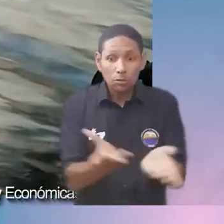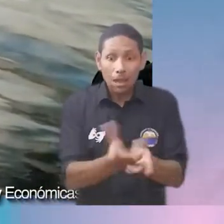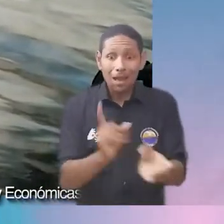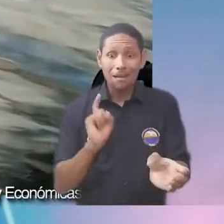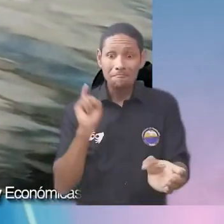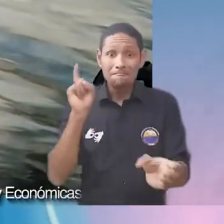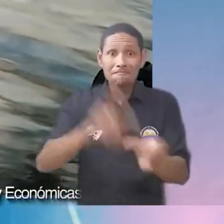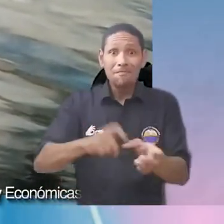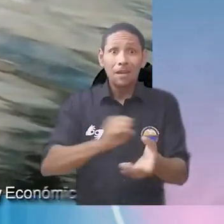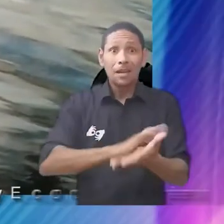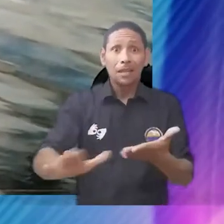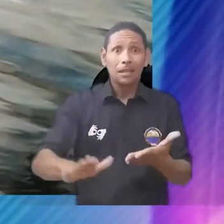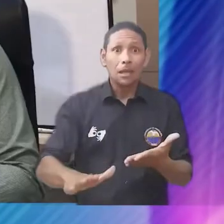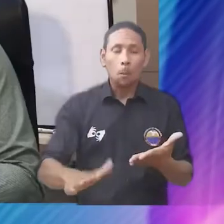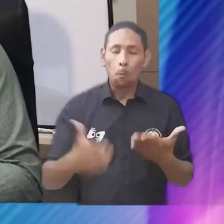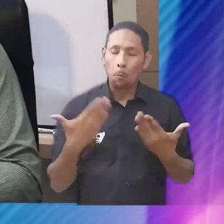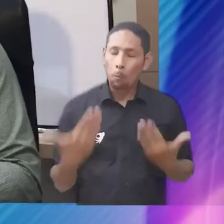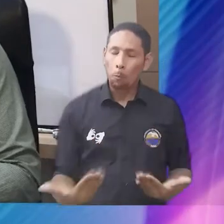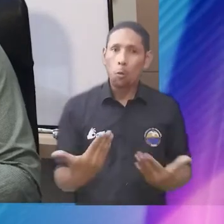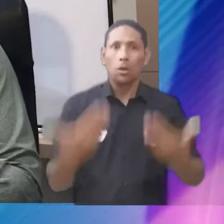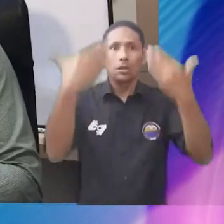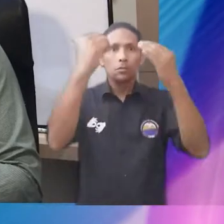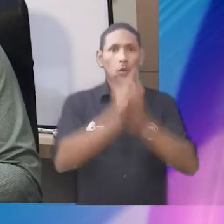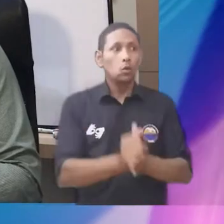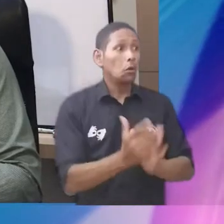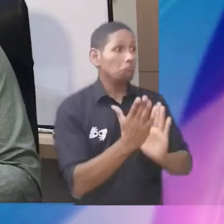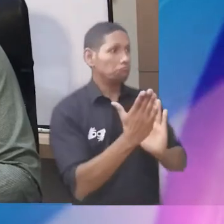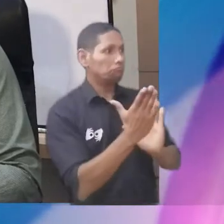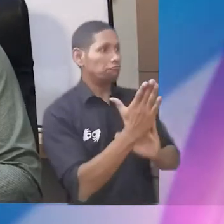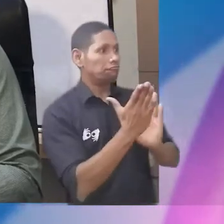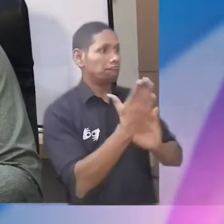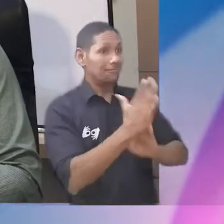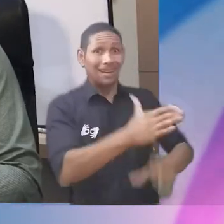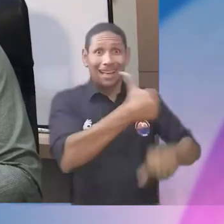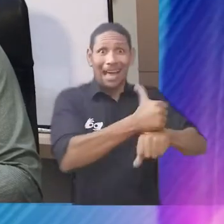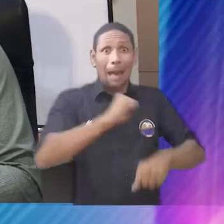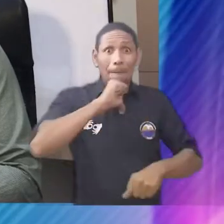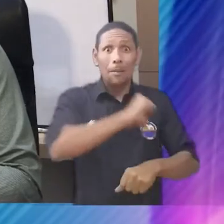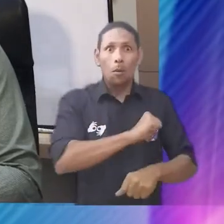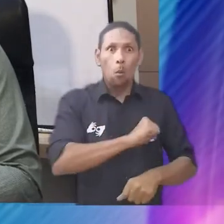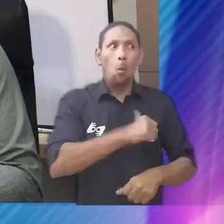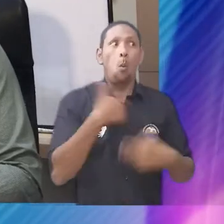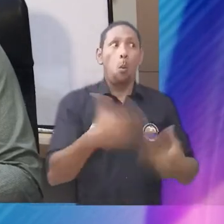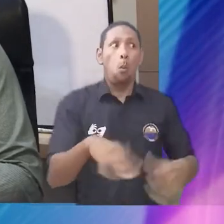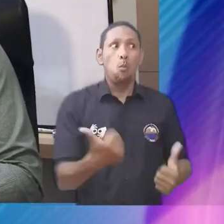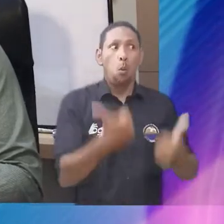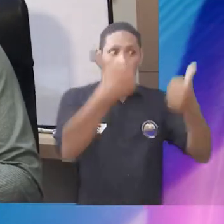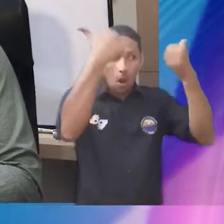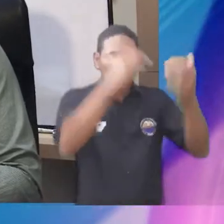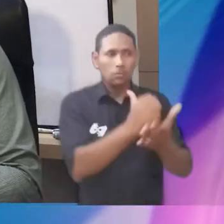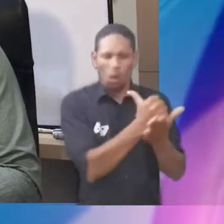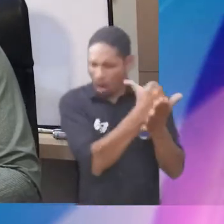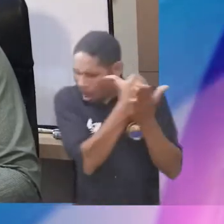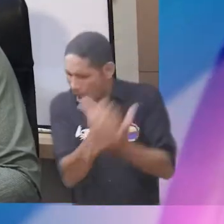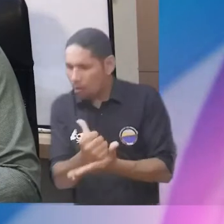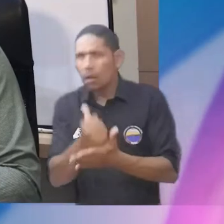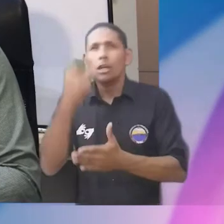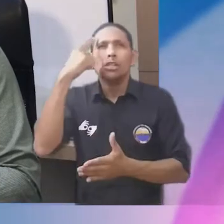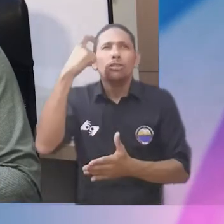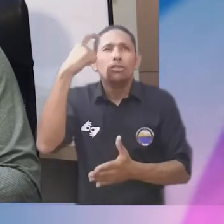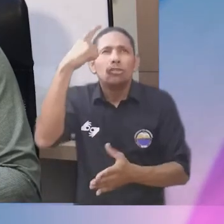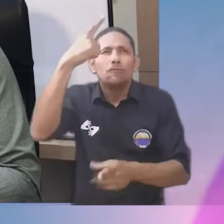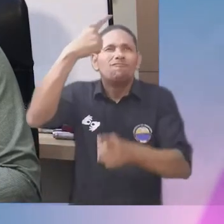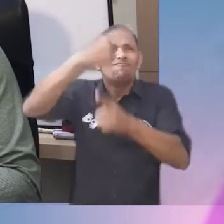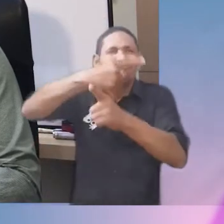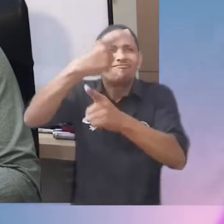alcanzado la matrícula cero. Es por eso que resalto la labor del rector Pablo Vera por ser gestor de sueños y